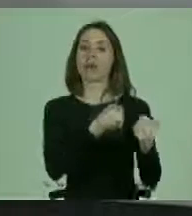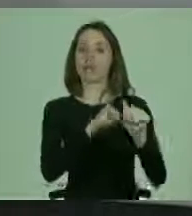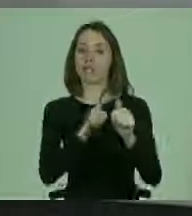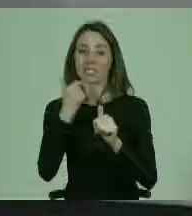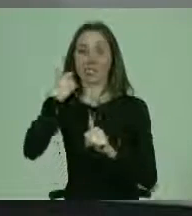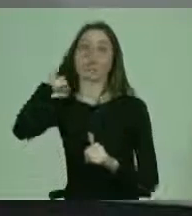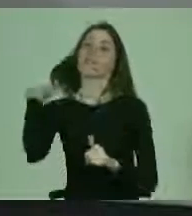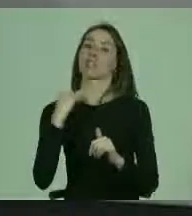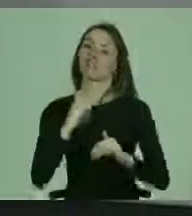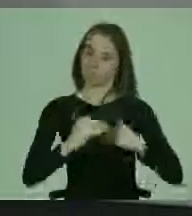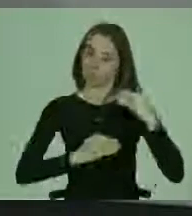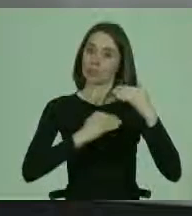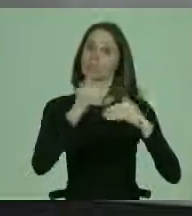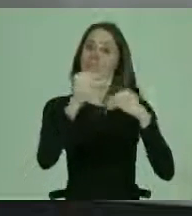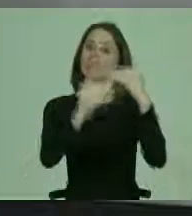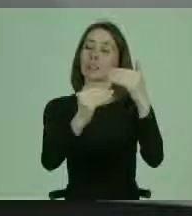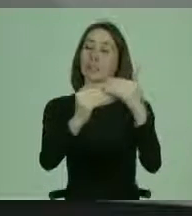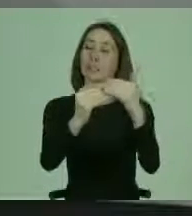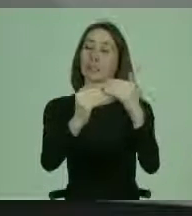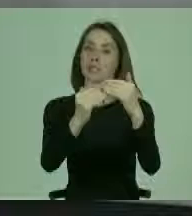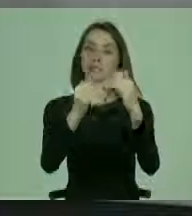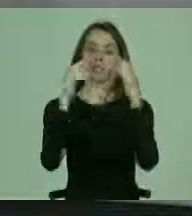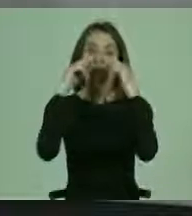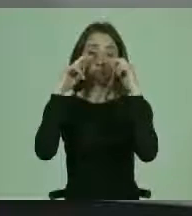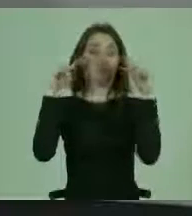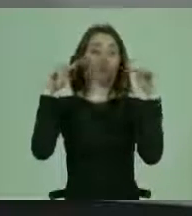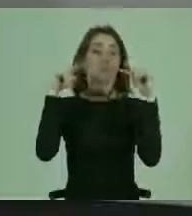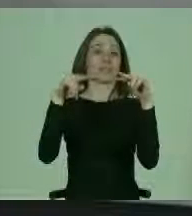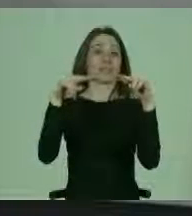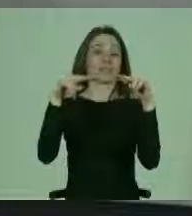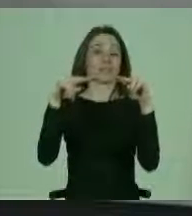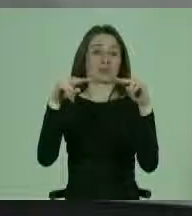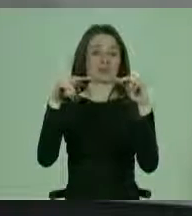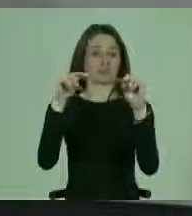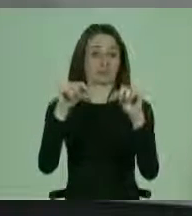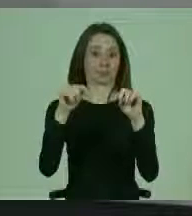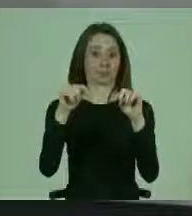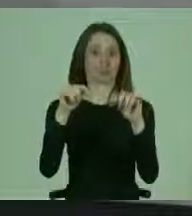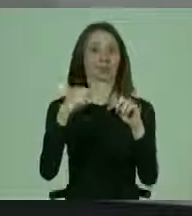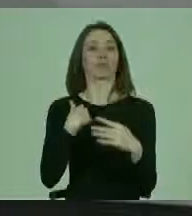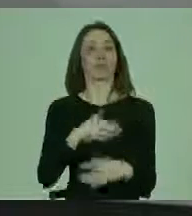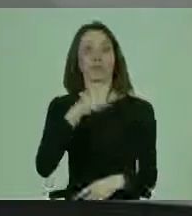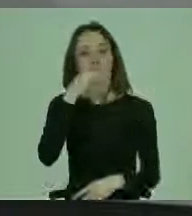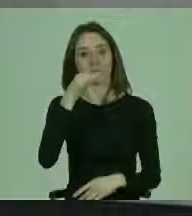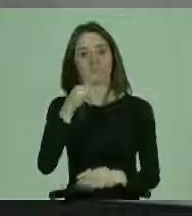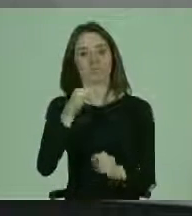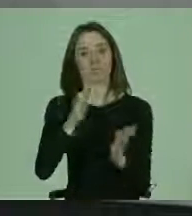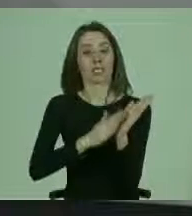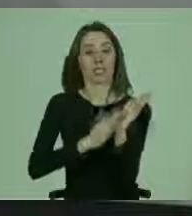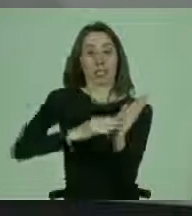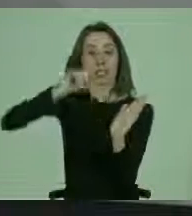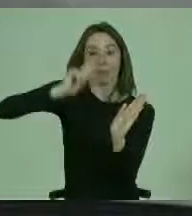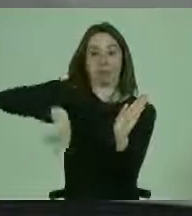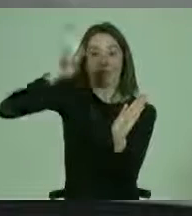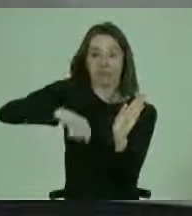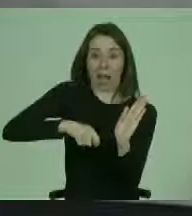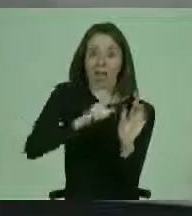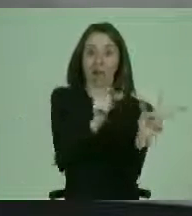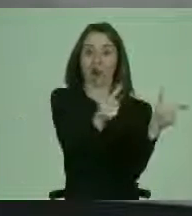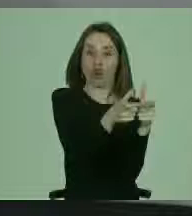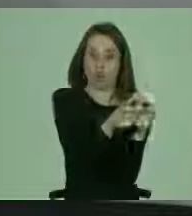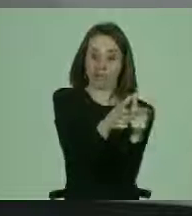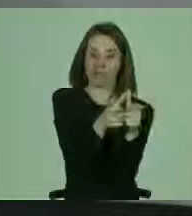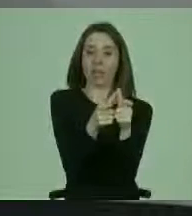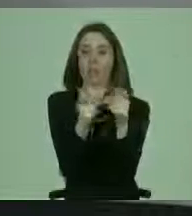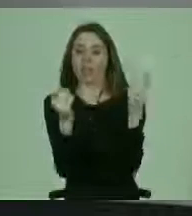que se deben seguir adelante. Y en esta perspectiva, y como les decía, en la jurisprudencia del comité, en los casos, los